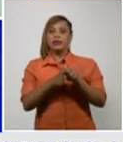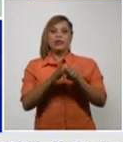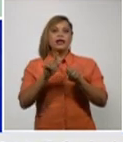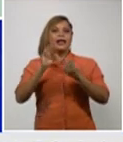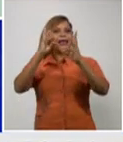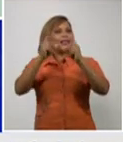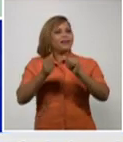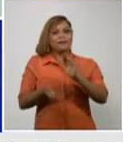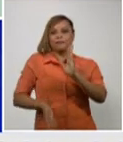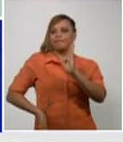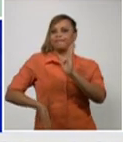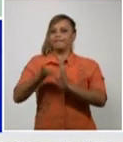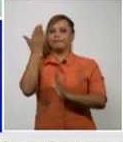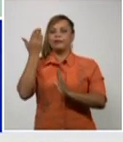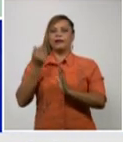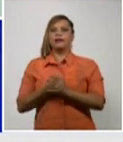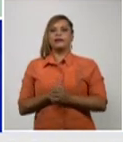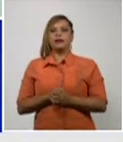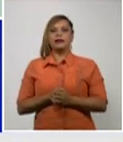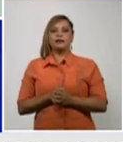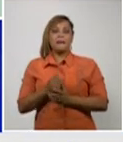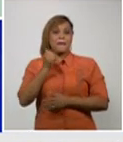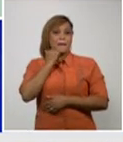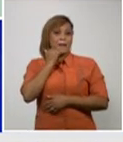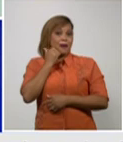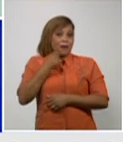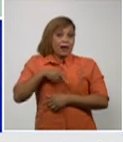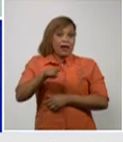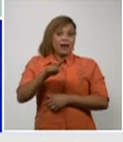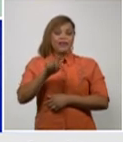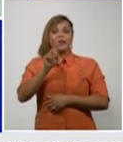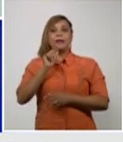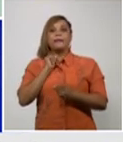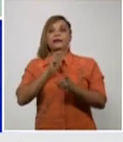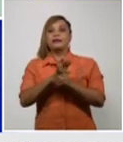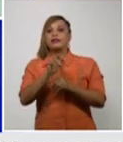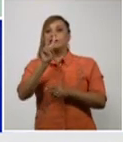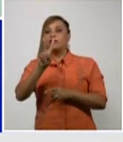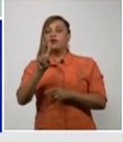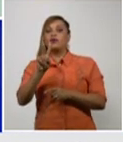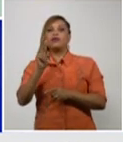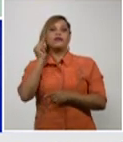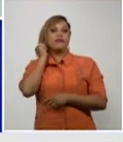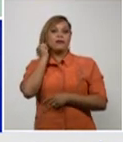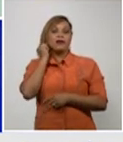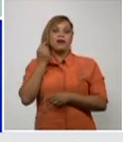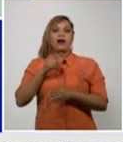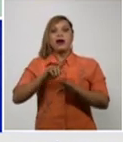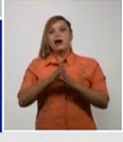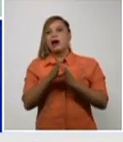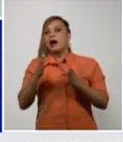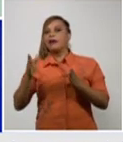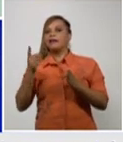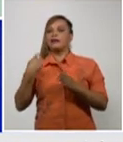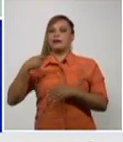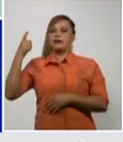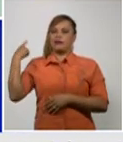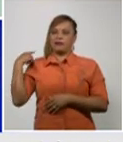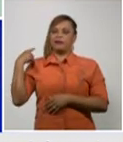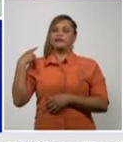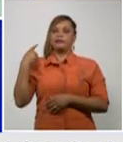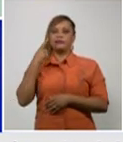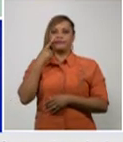más alta que hemos tenido desde el 2 de febrero hasta el día de ayer sobresale